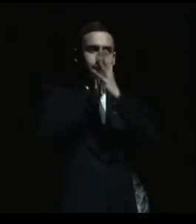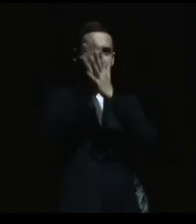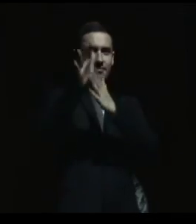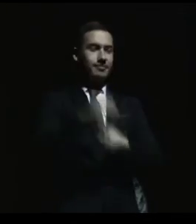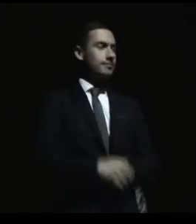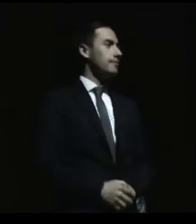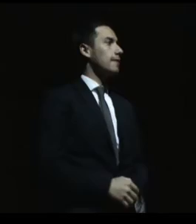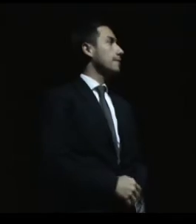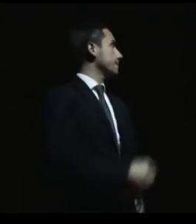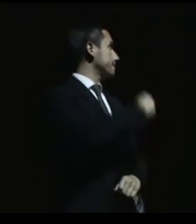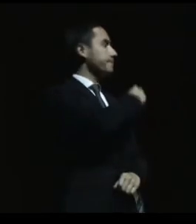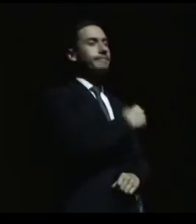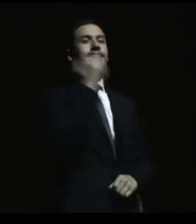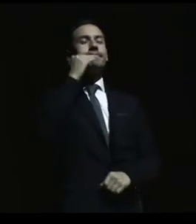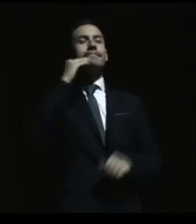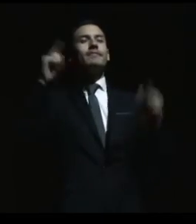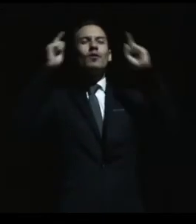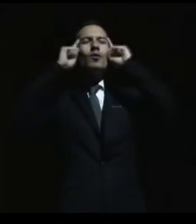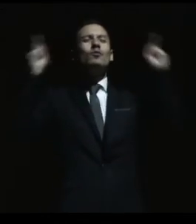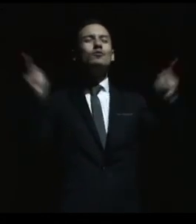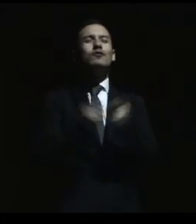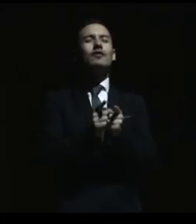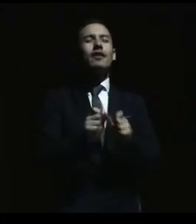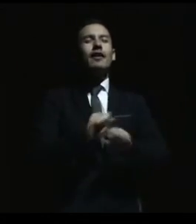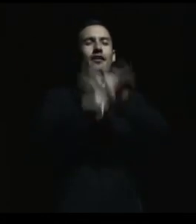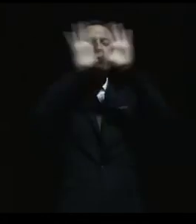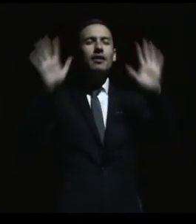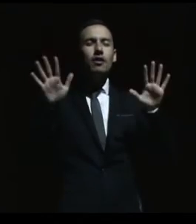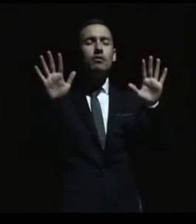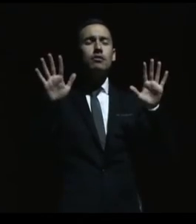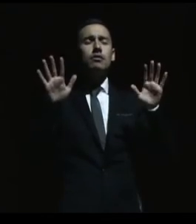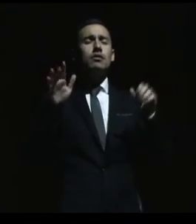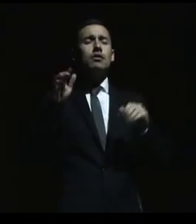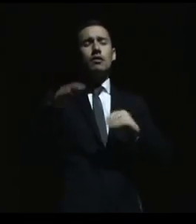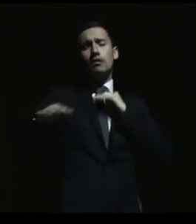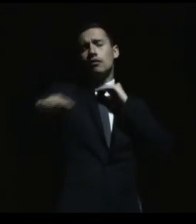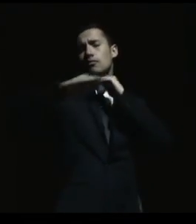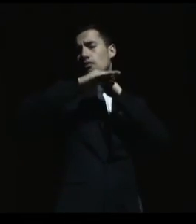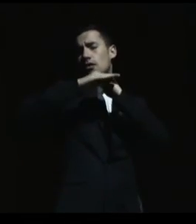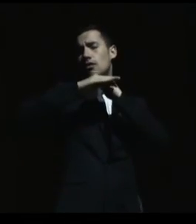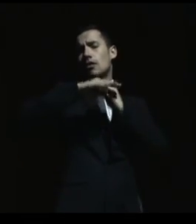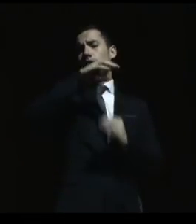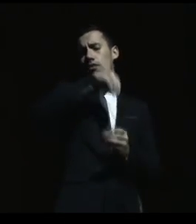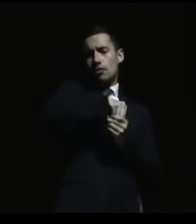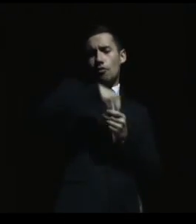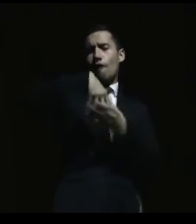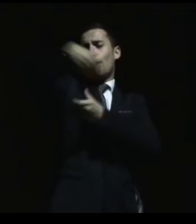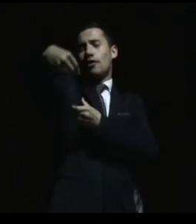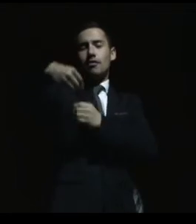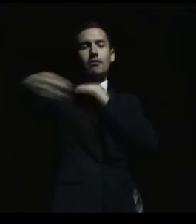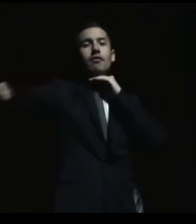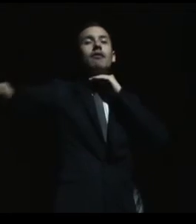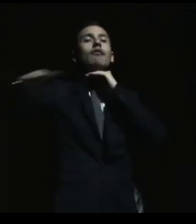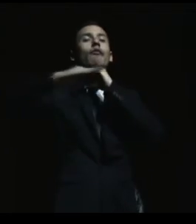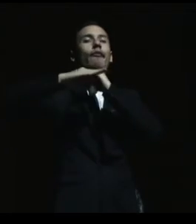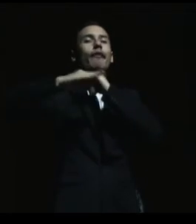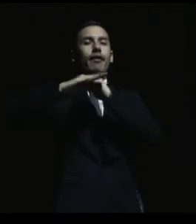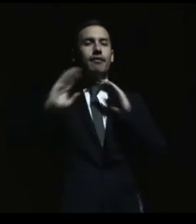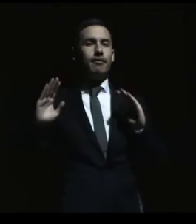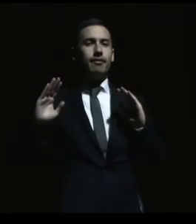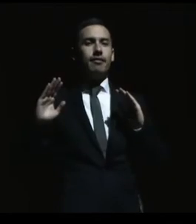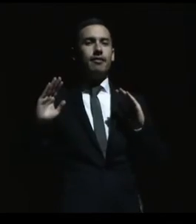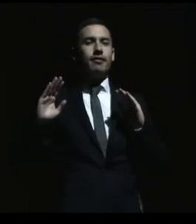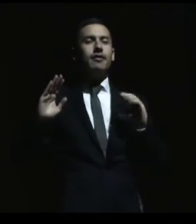conclusión es clara. Se vota igual adentro y afuera del borda lo que quiere decir